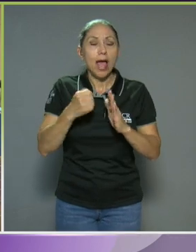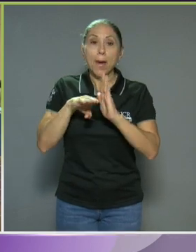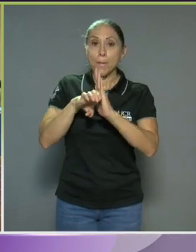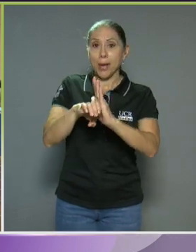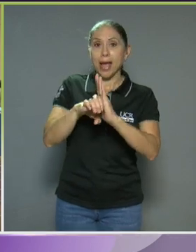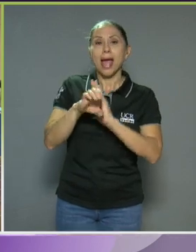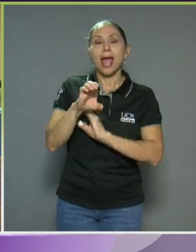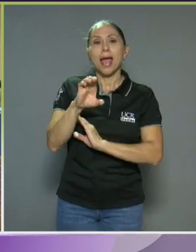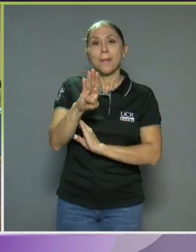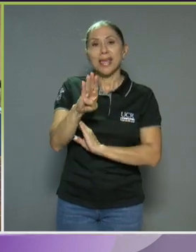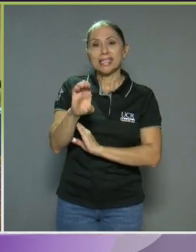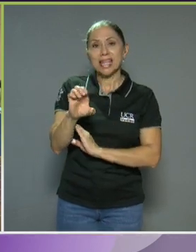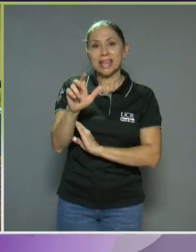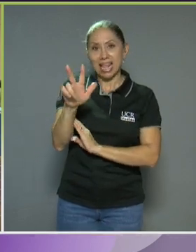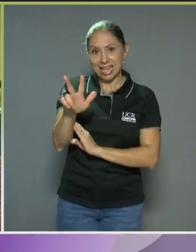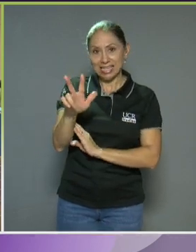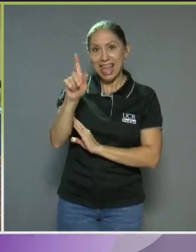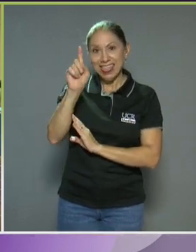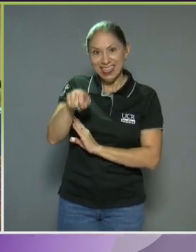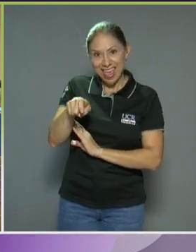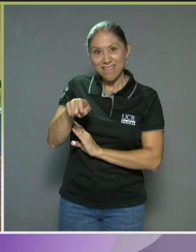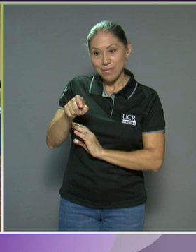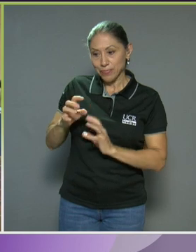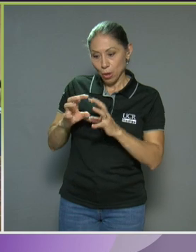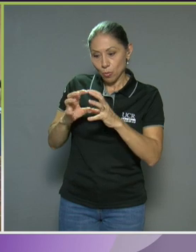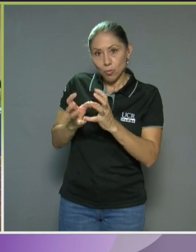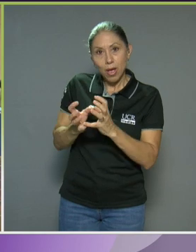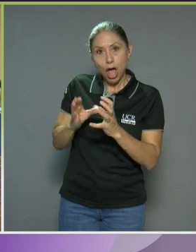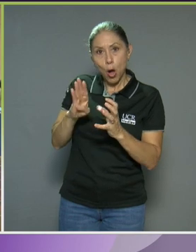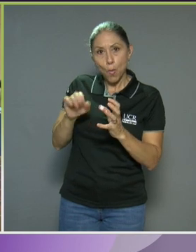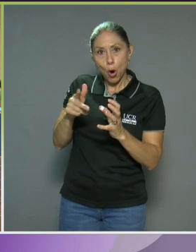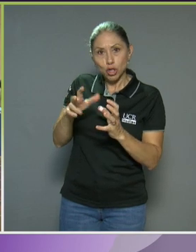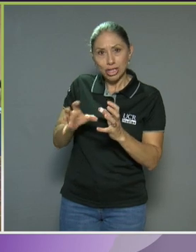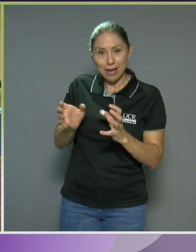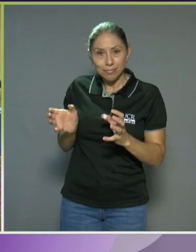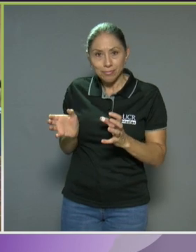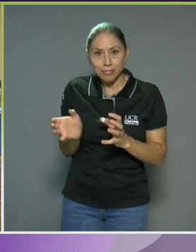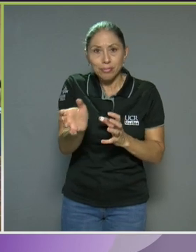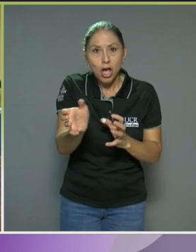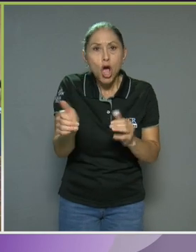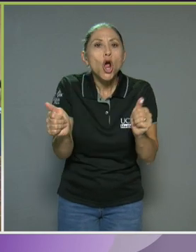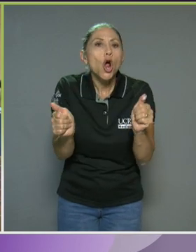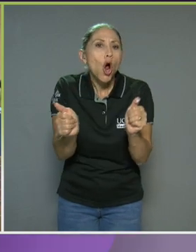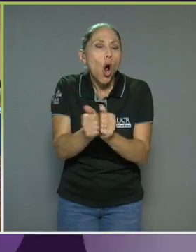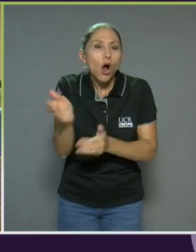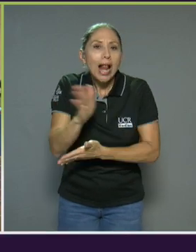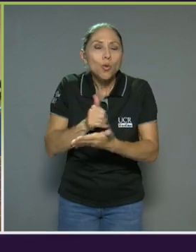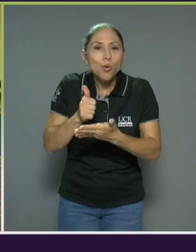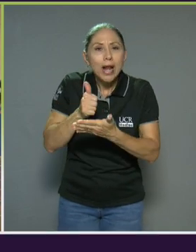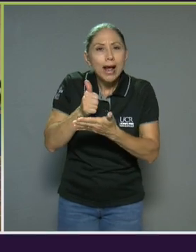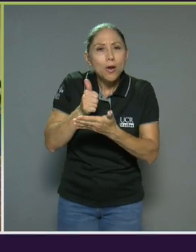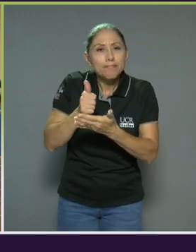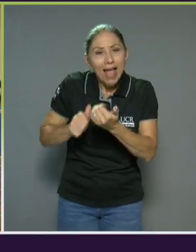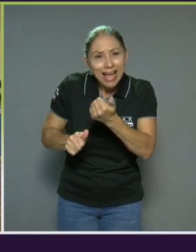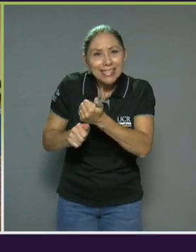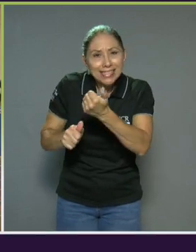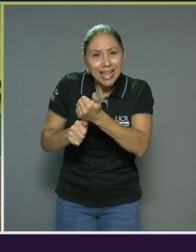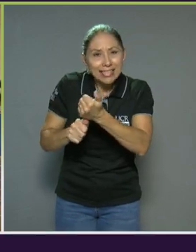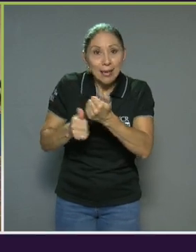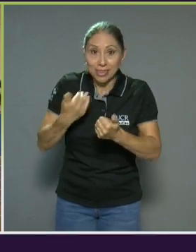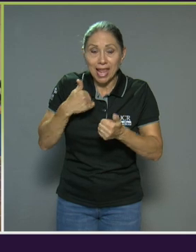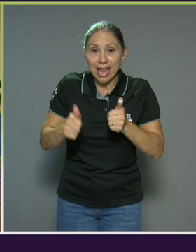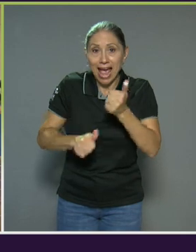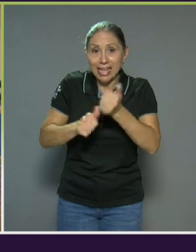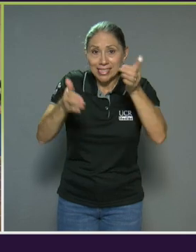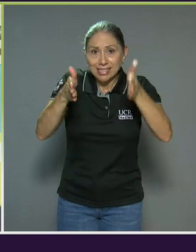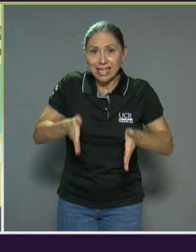tiene que lanzar la bocha con algún tipo de asistencia, ¿verdad? O tiene un asistente de juego porque